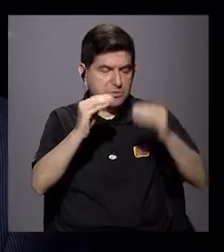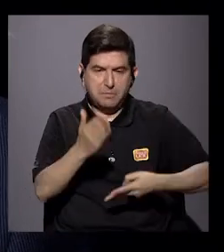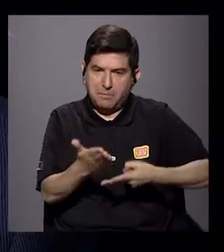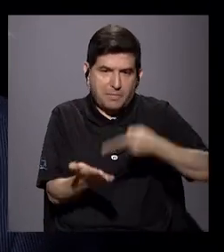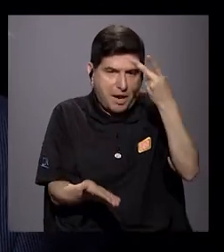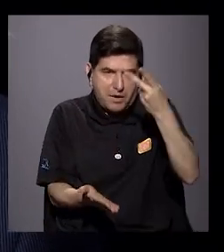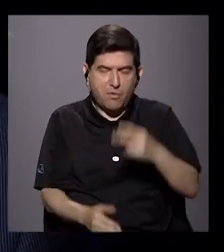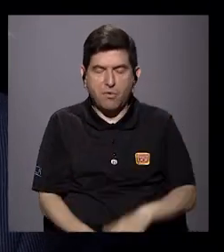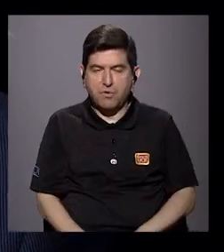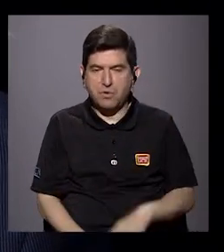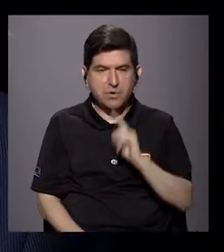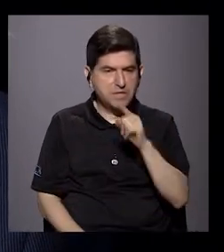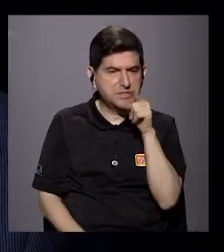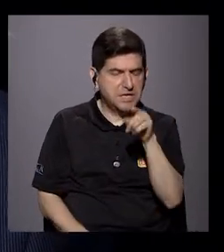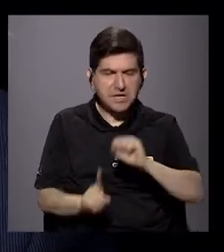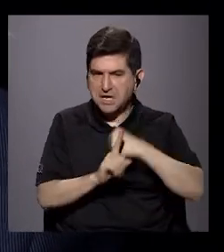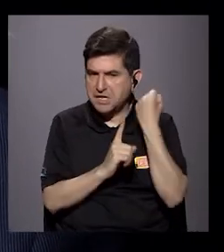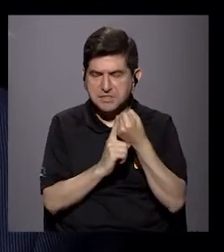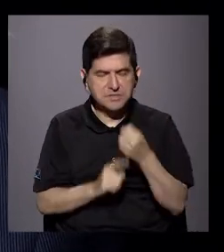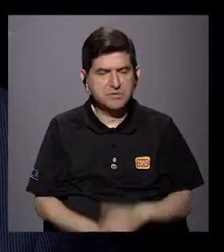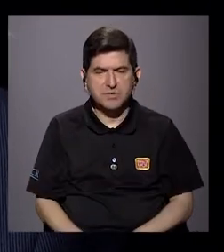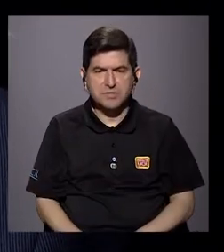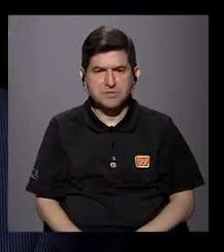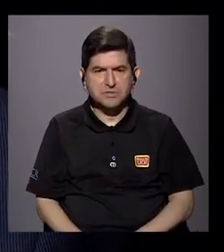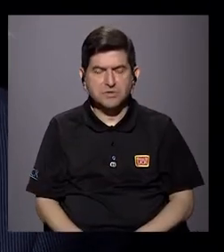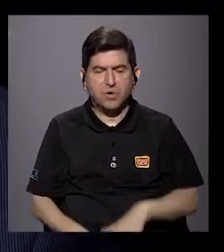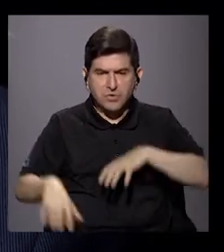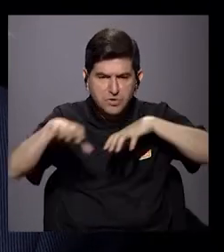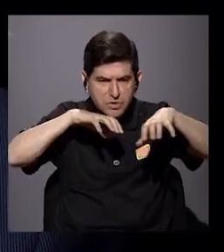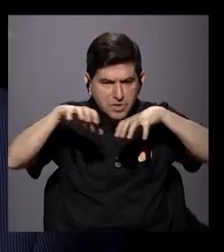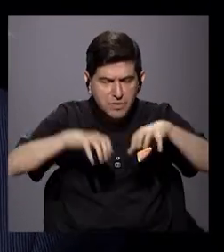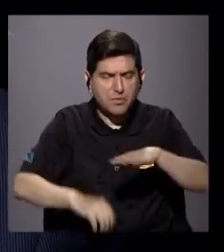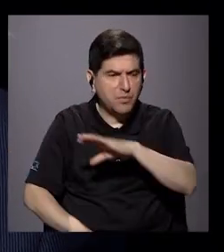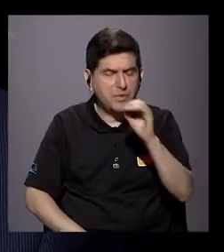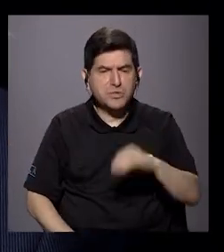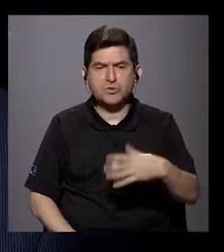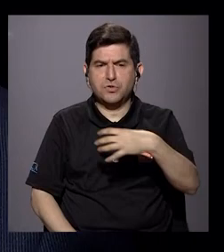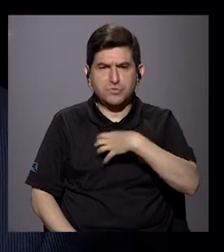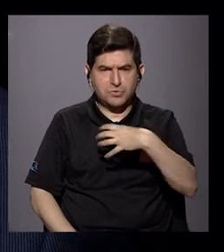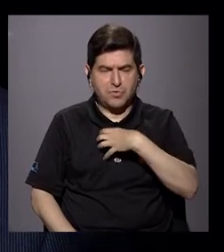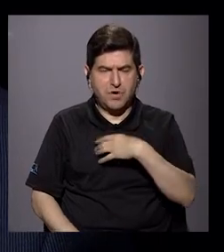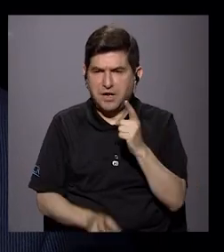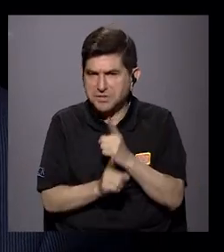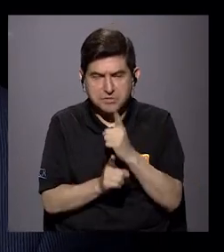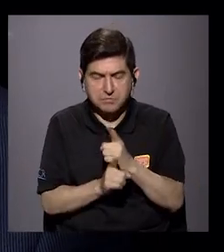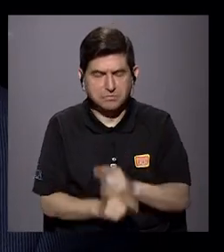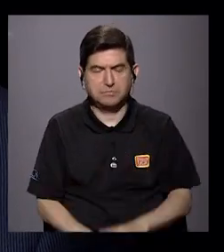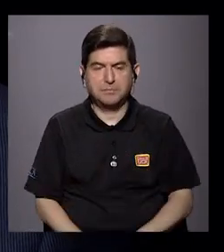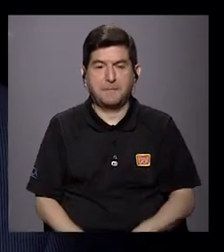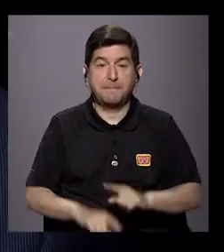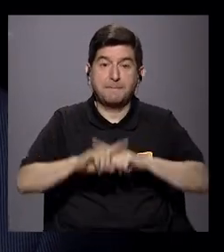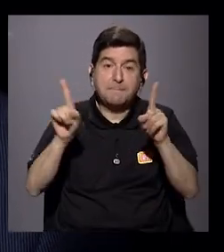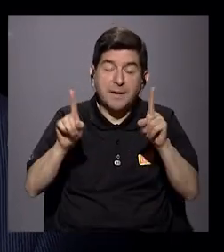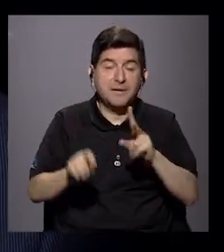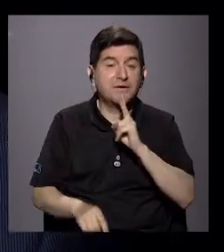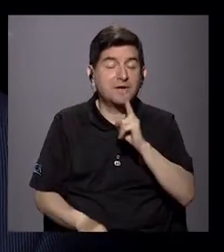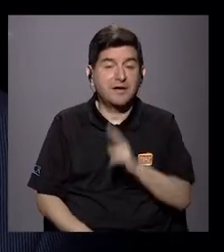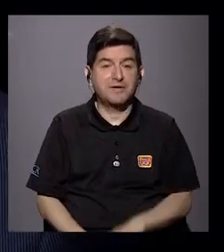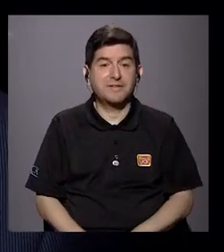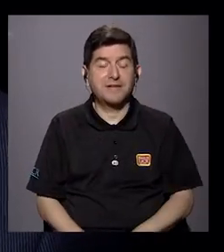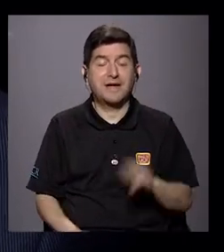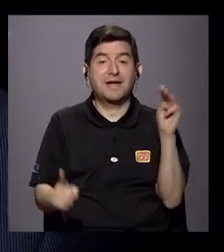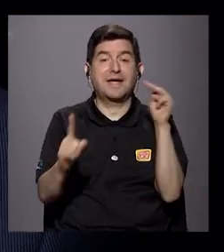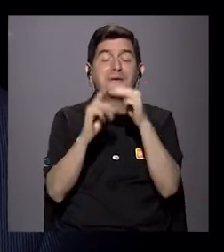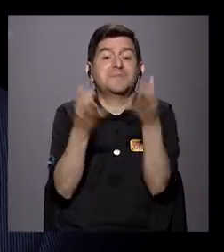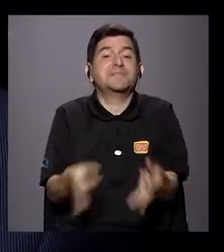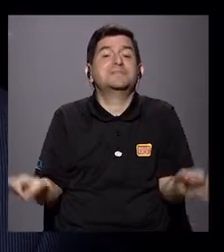menospreciar o deslegitimar esos movimientos o esas quejas ciudadanas. Lo cierto es que aquí es el